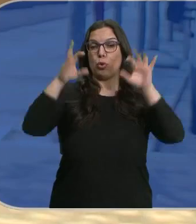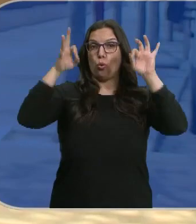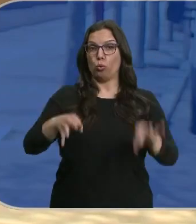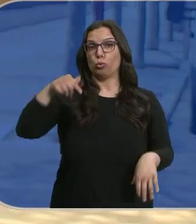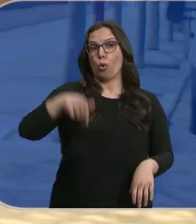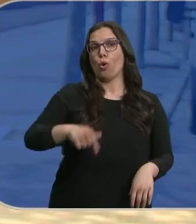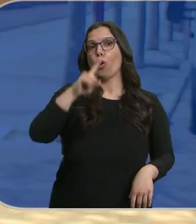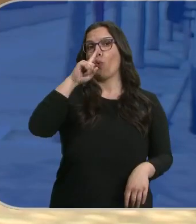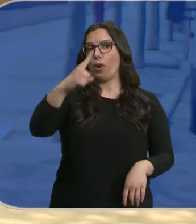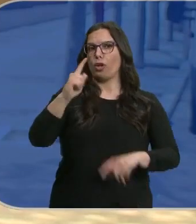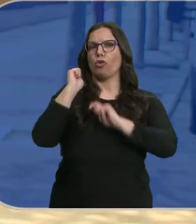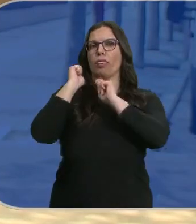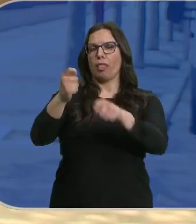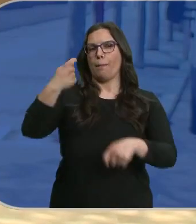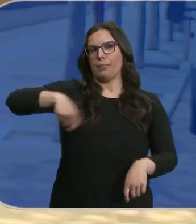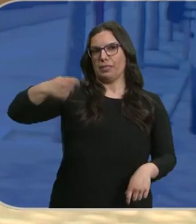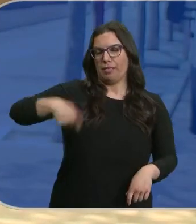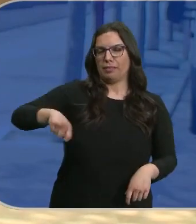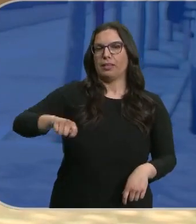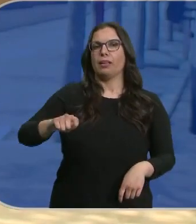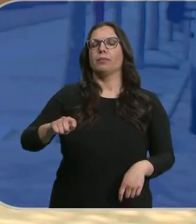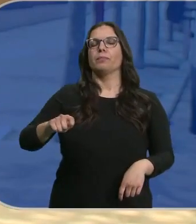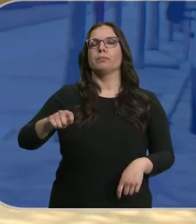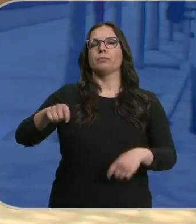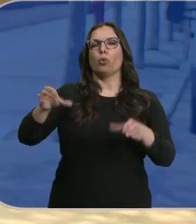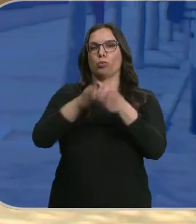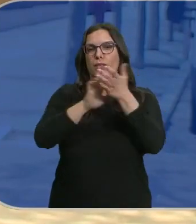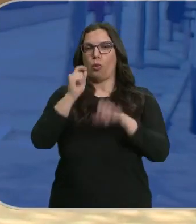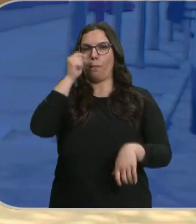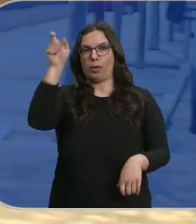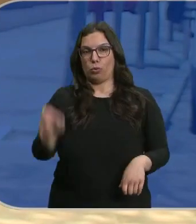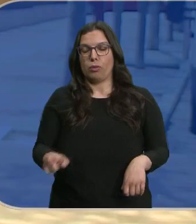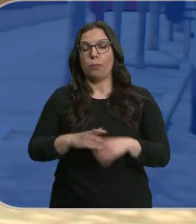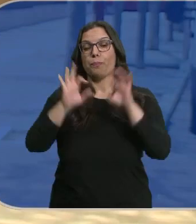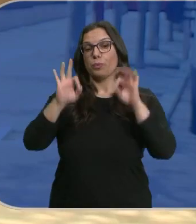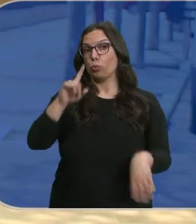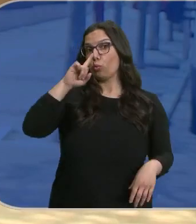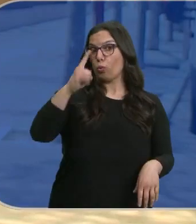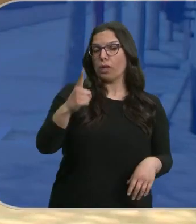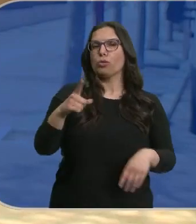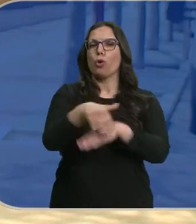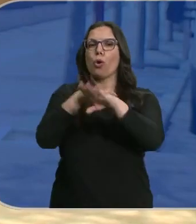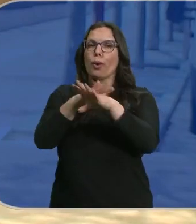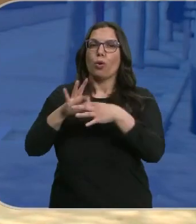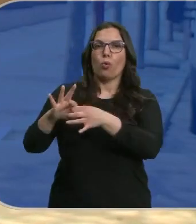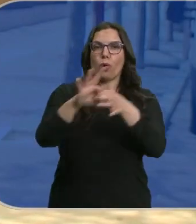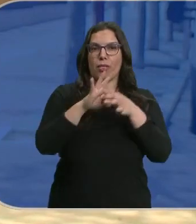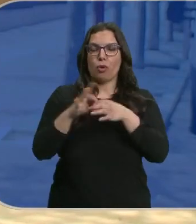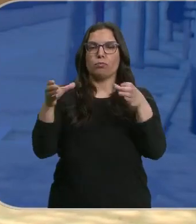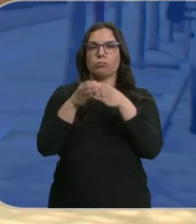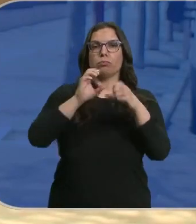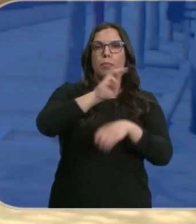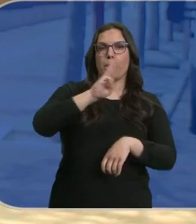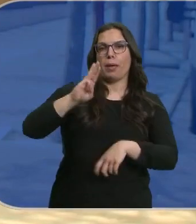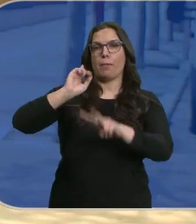cumple un año de la investidura de Alfonso Fernández Mañueco como presidente de la Junta, un año del gobierno de coalición Partido Popular Vox.